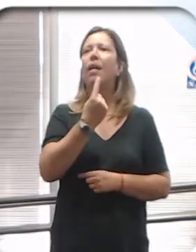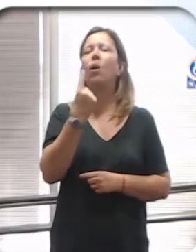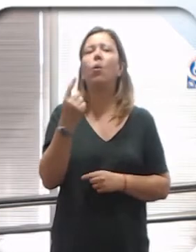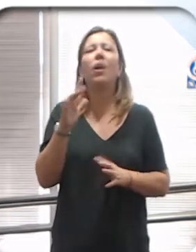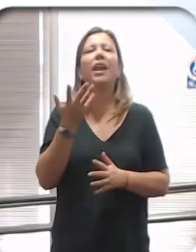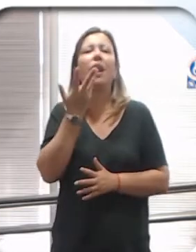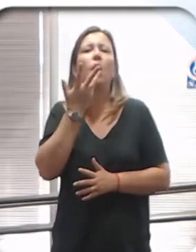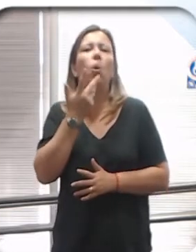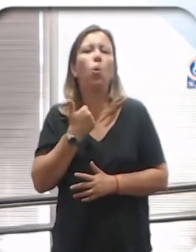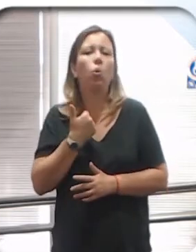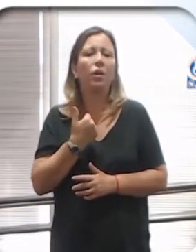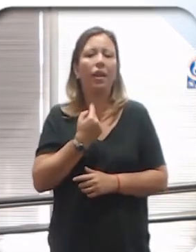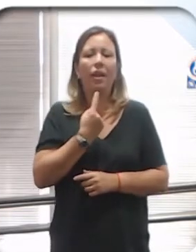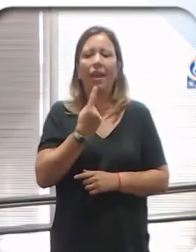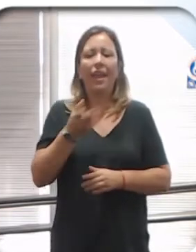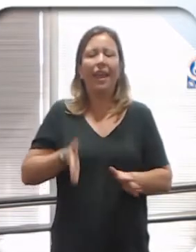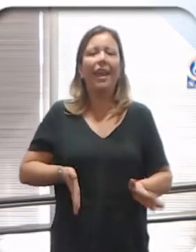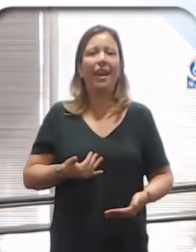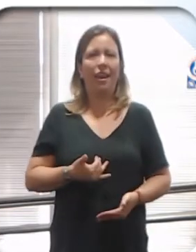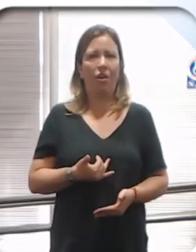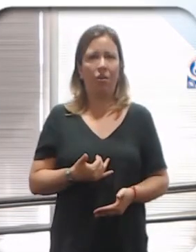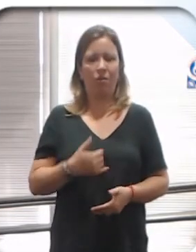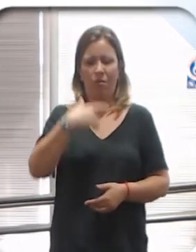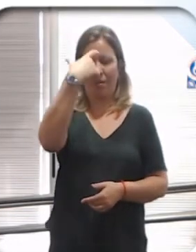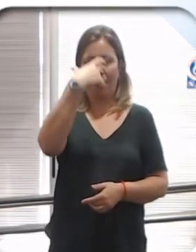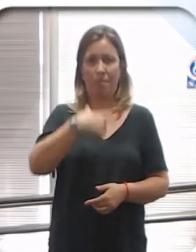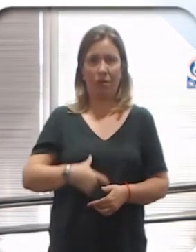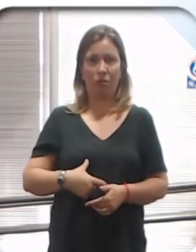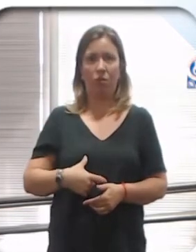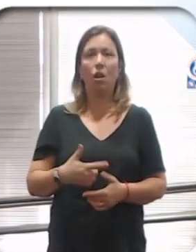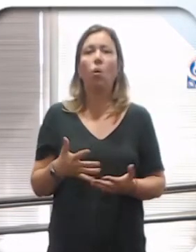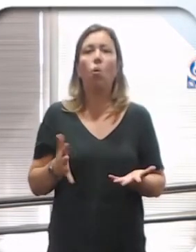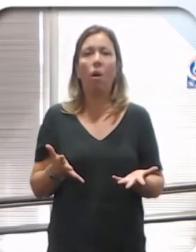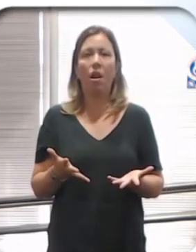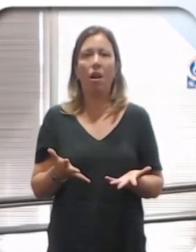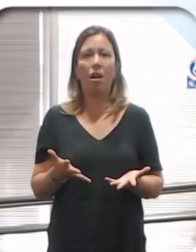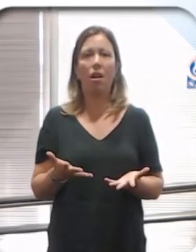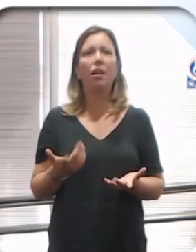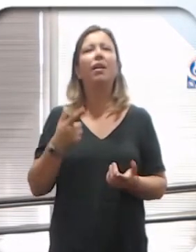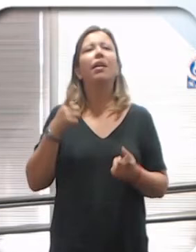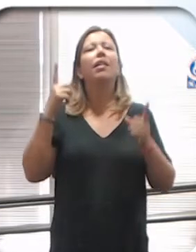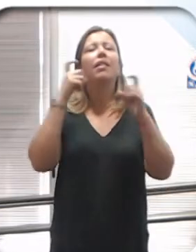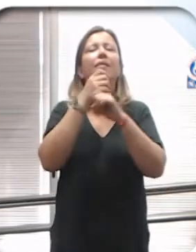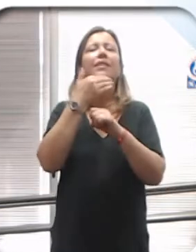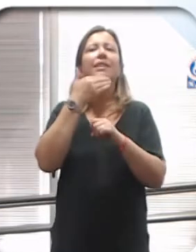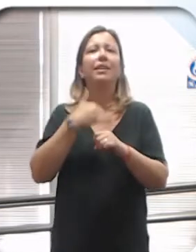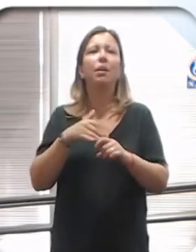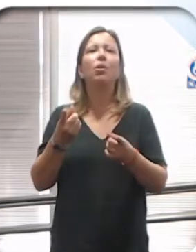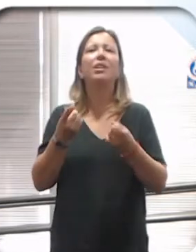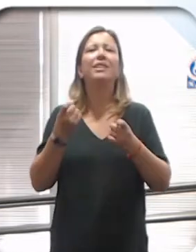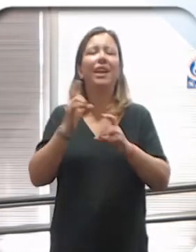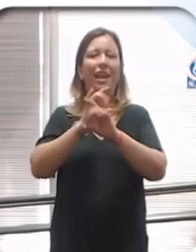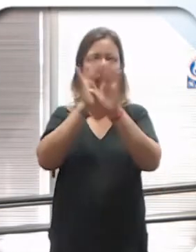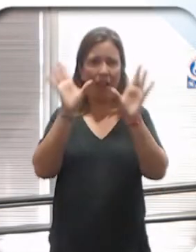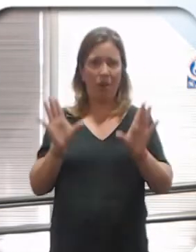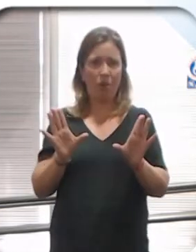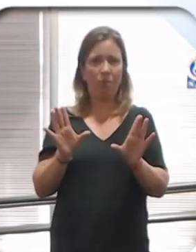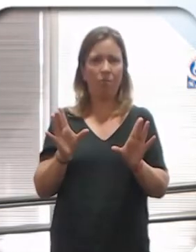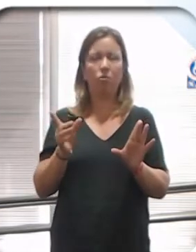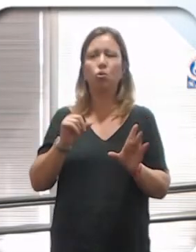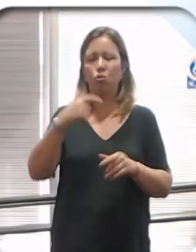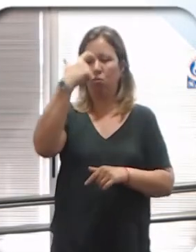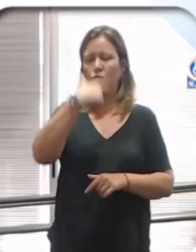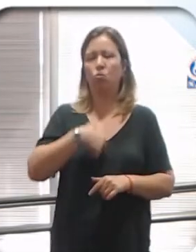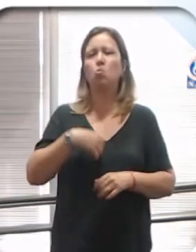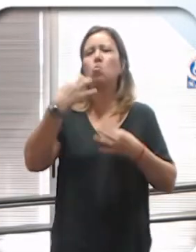del género de esa persona. ¿Está? Es difícil capaz de entender, pero quiero que le quede claro. Yo no